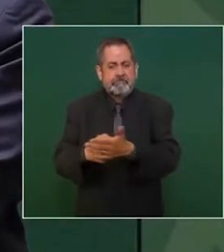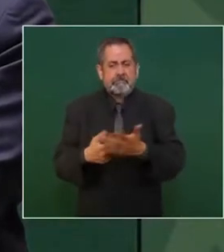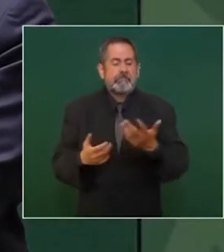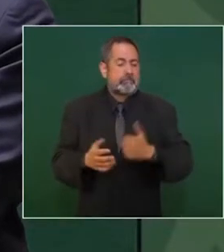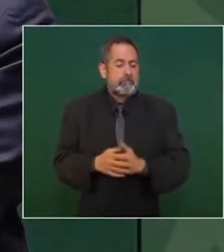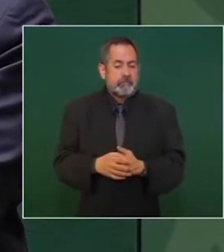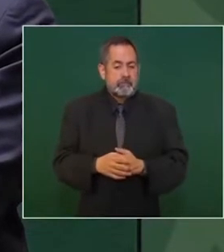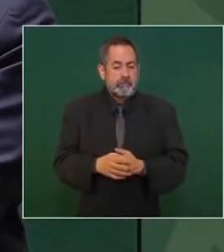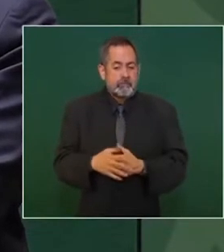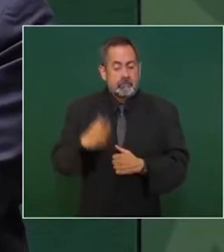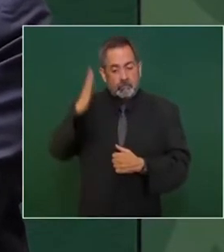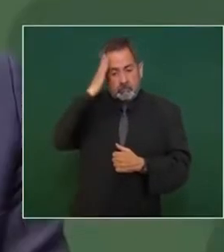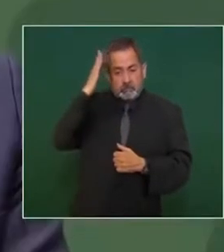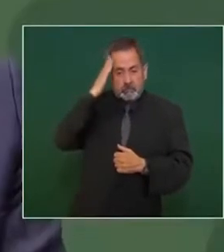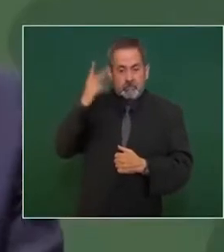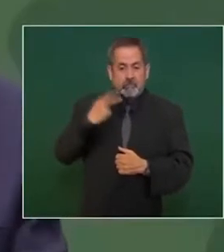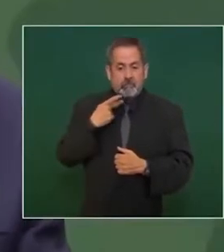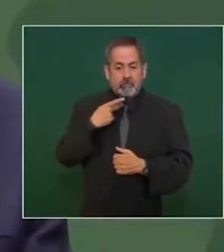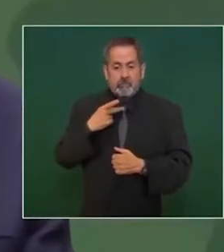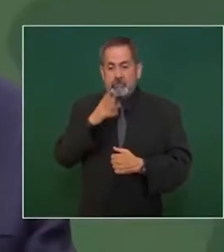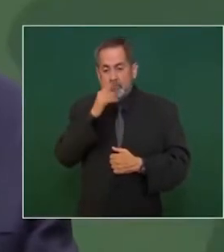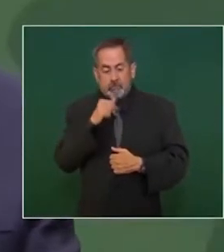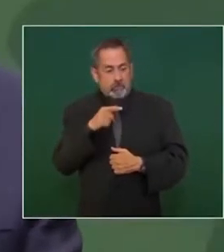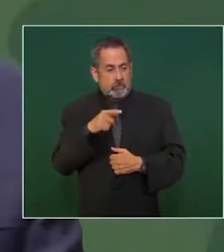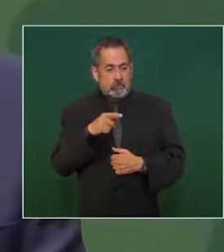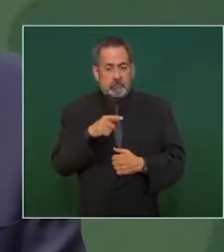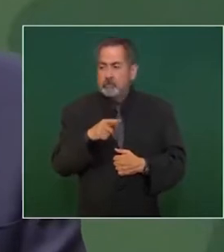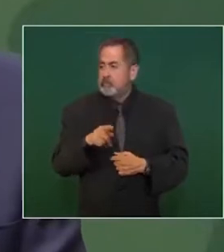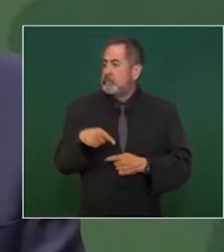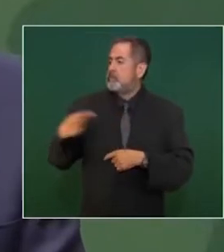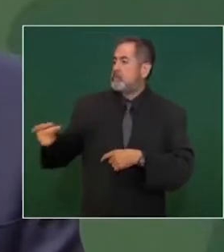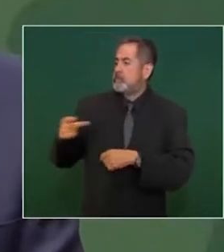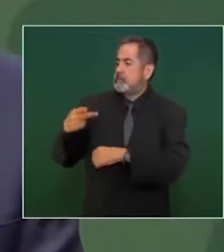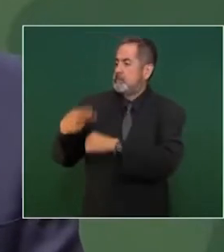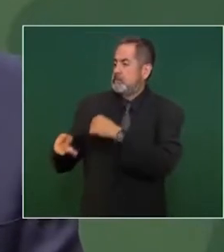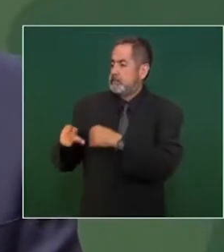un dirigente político no puede poner en riesgo la vida de los demás